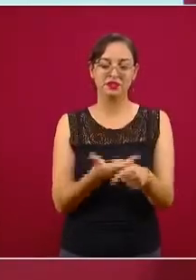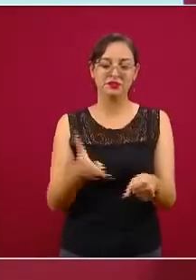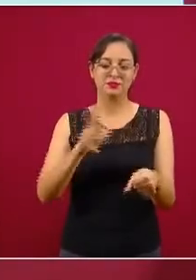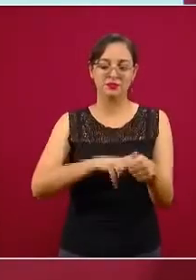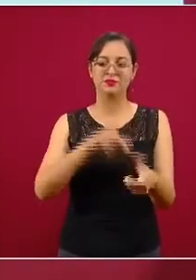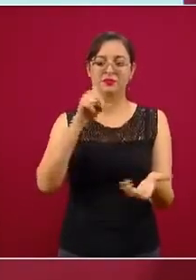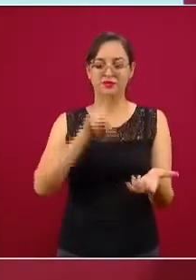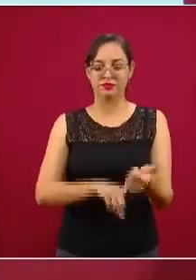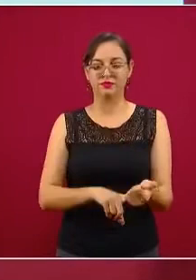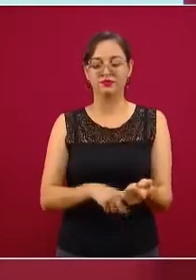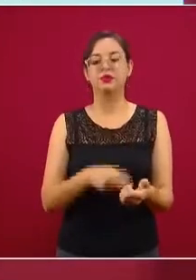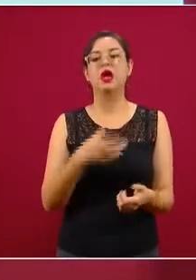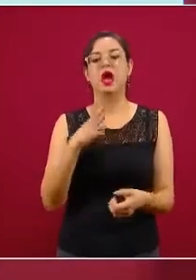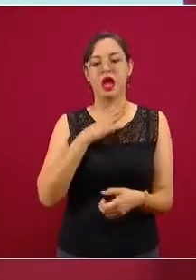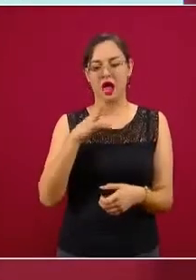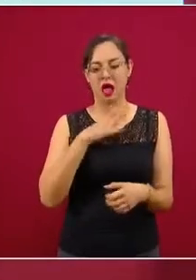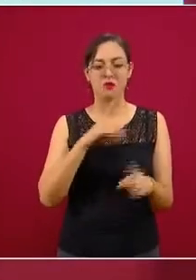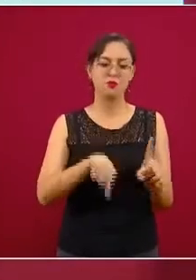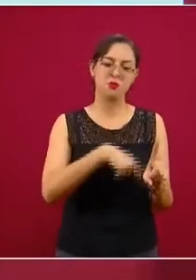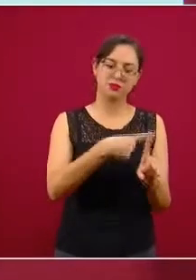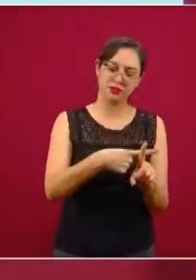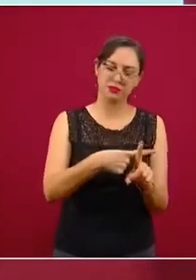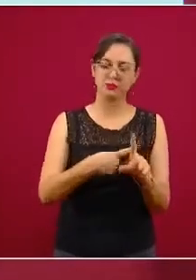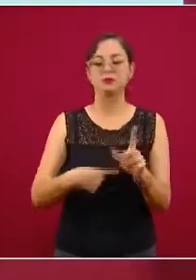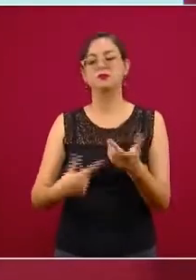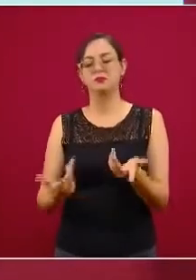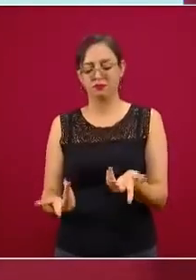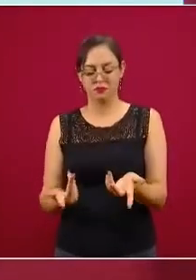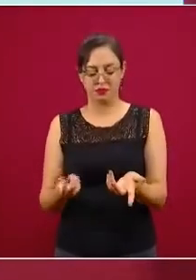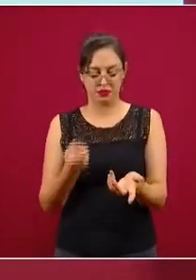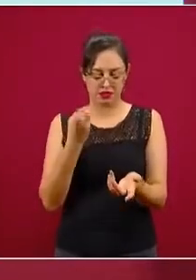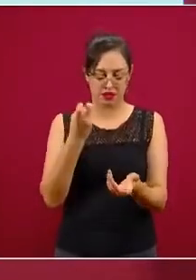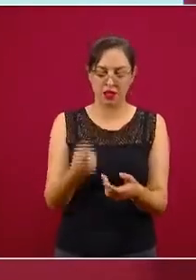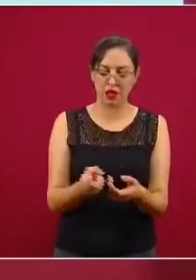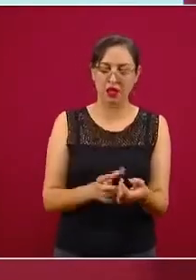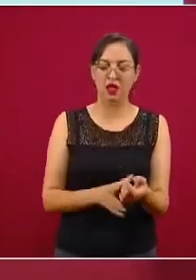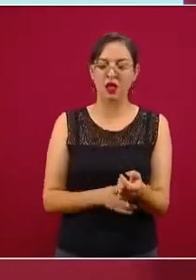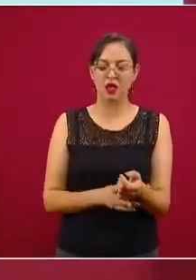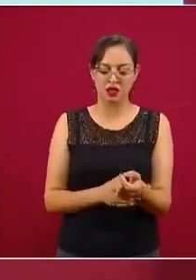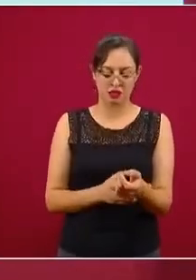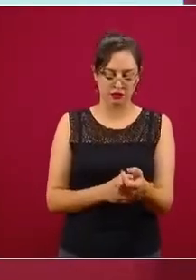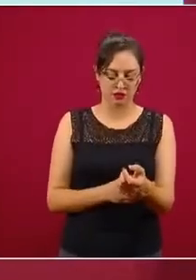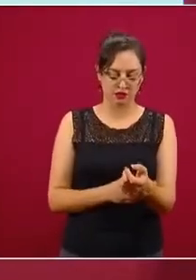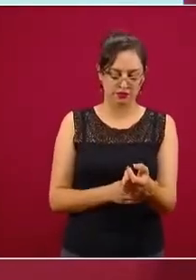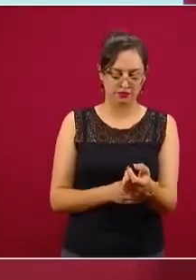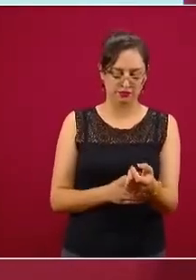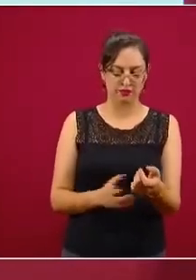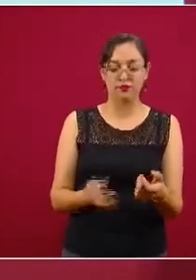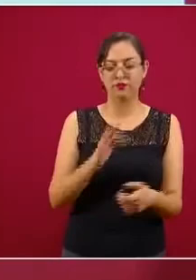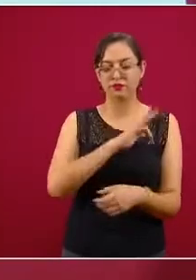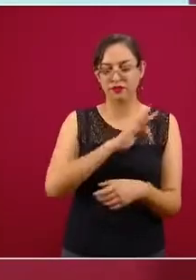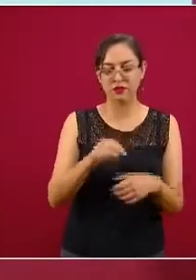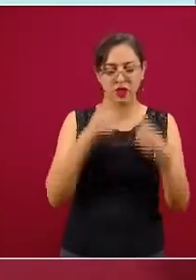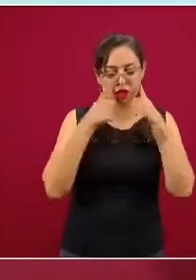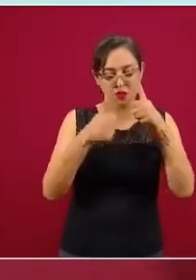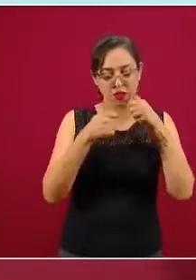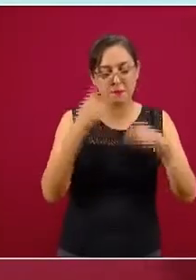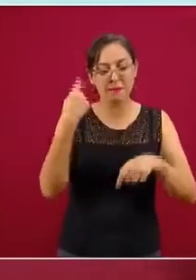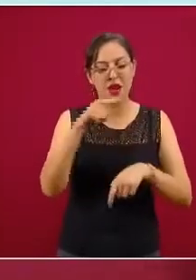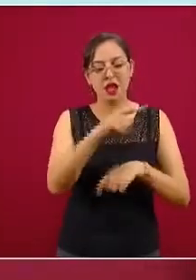Entonces, sí tiene PROS y además la misma institución puede verse beneficiado en tratamientos más cortos.